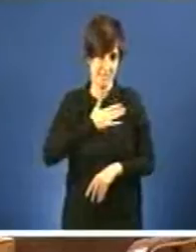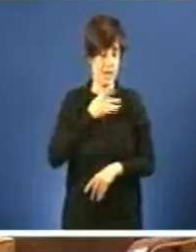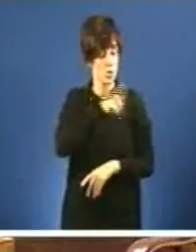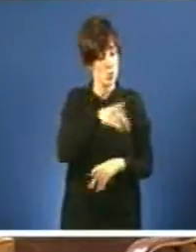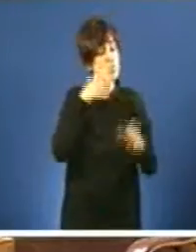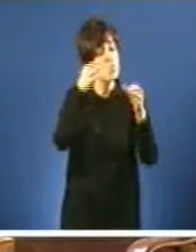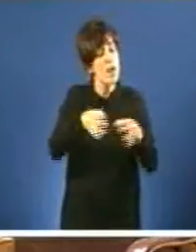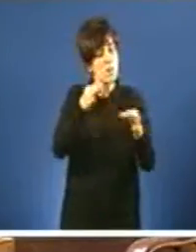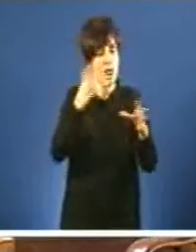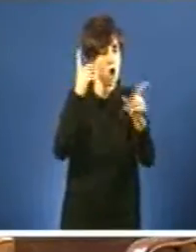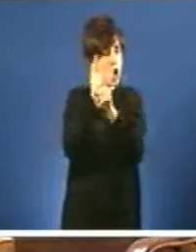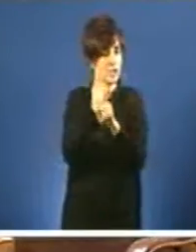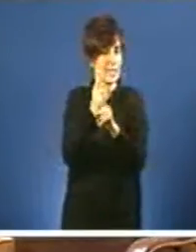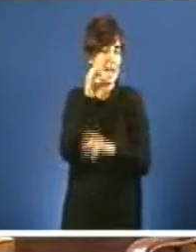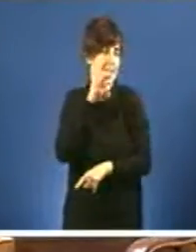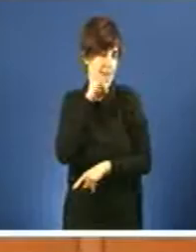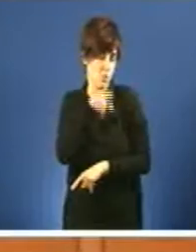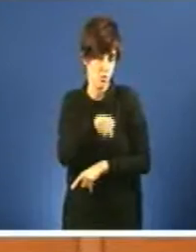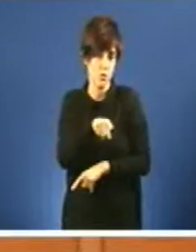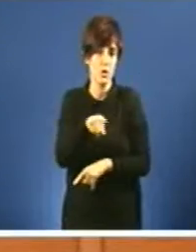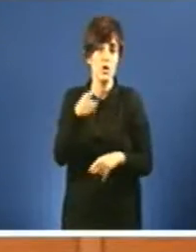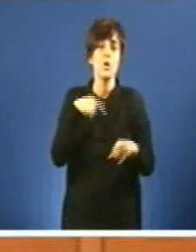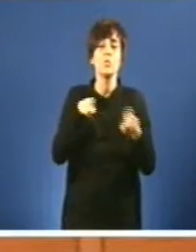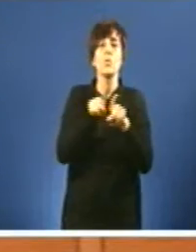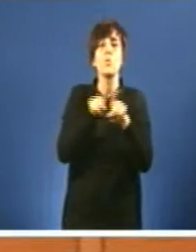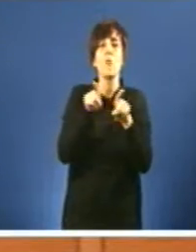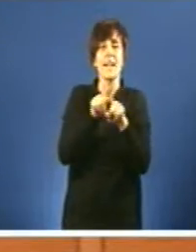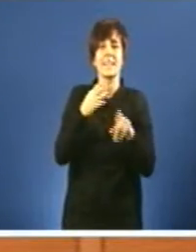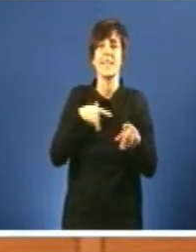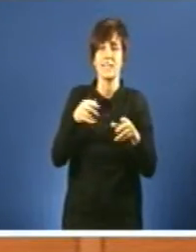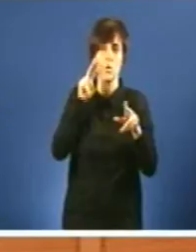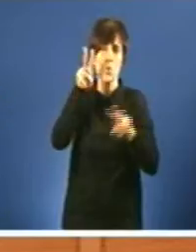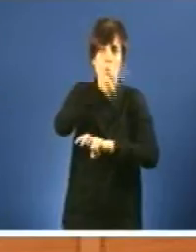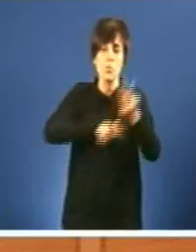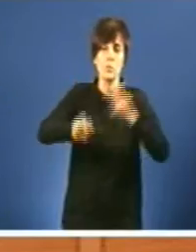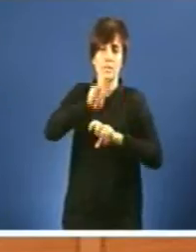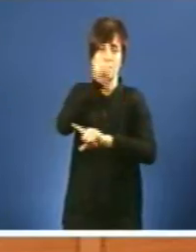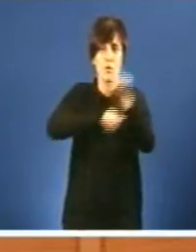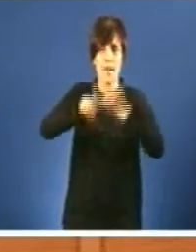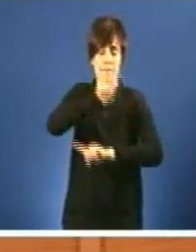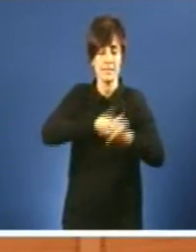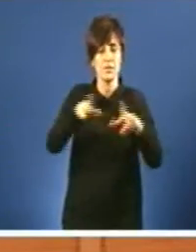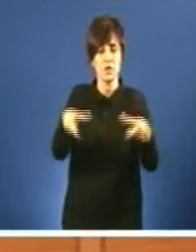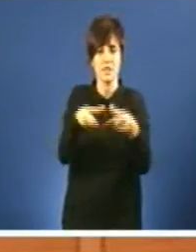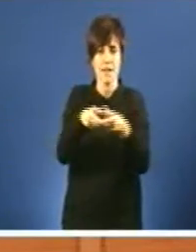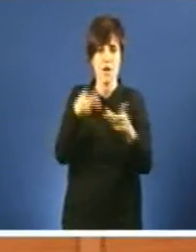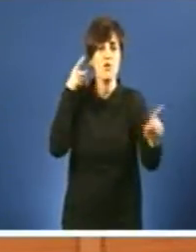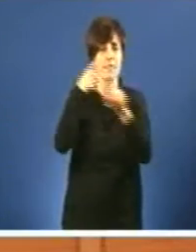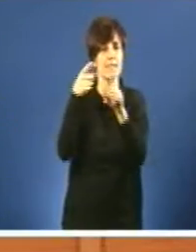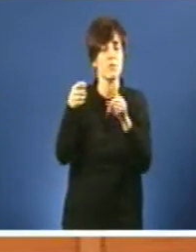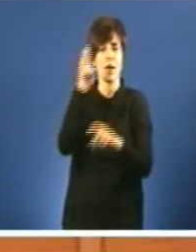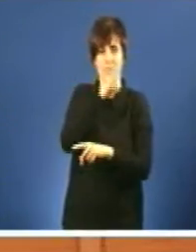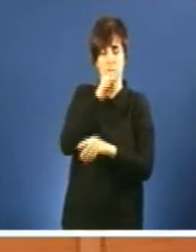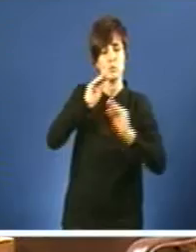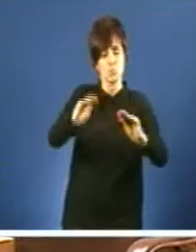non se escude na sociedade para eludir as súas responsabilidades. Vostede apela a liberdade. Pero para que haxa